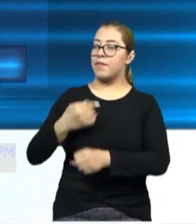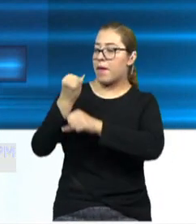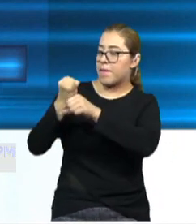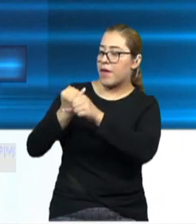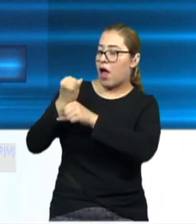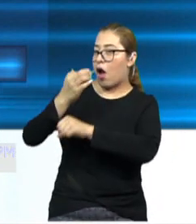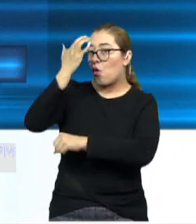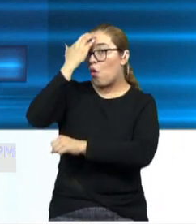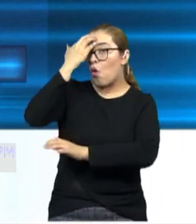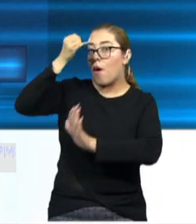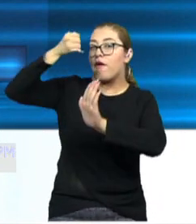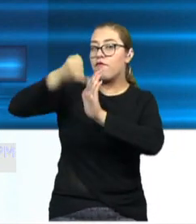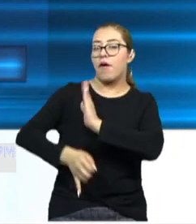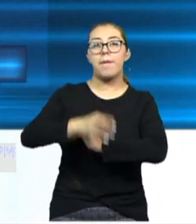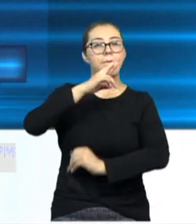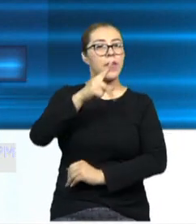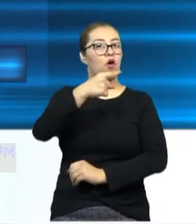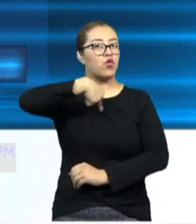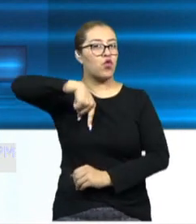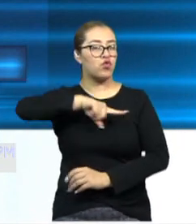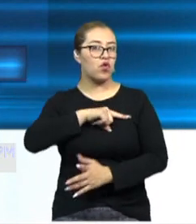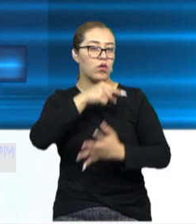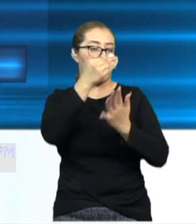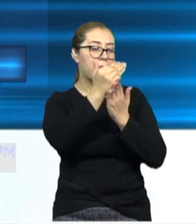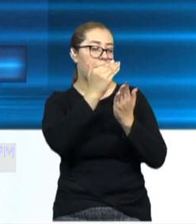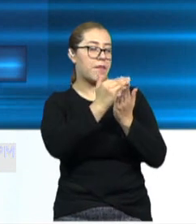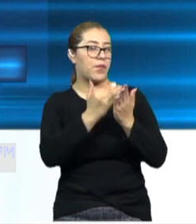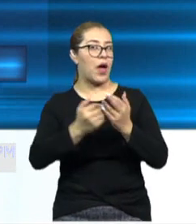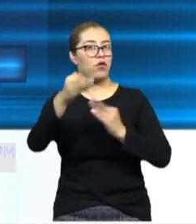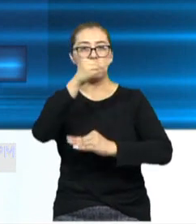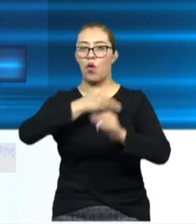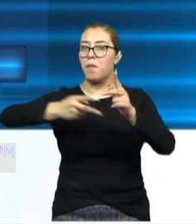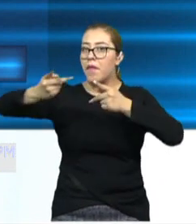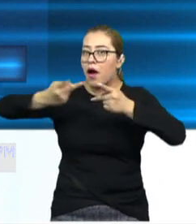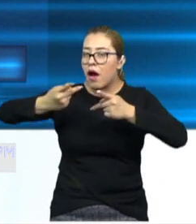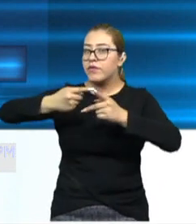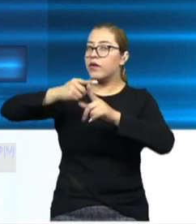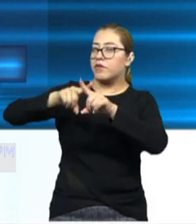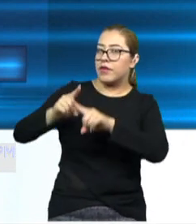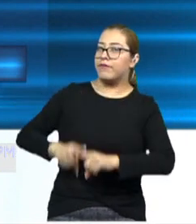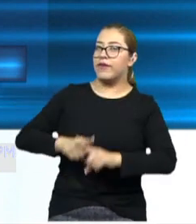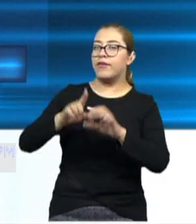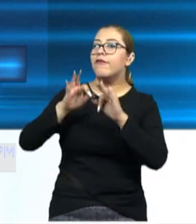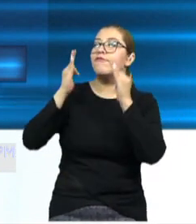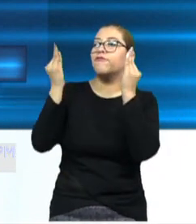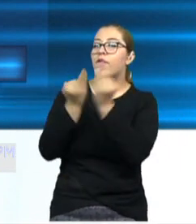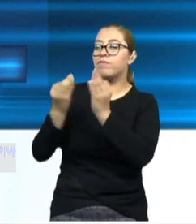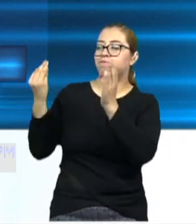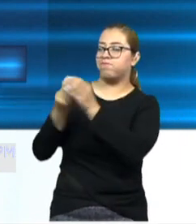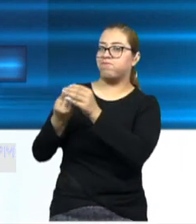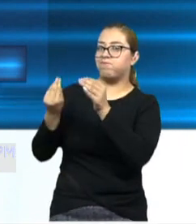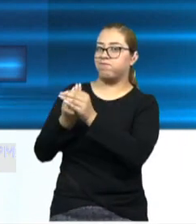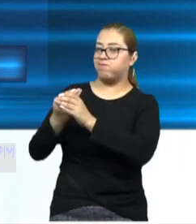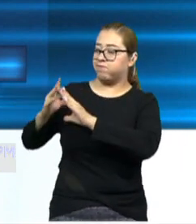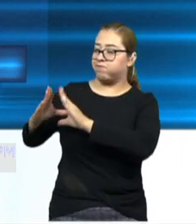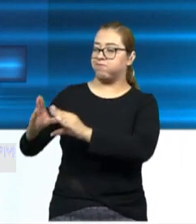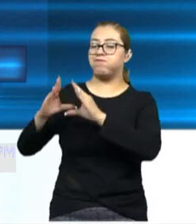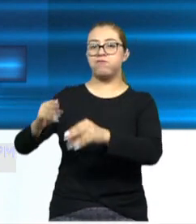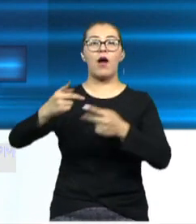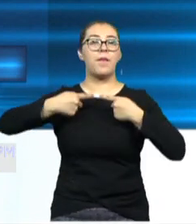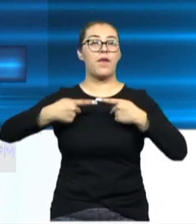saber y tenemos que mejorar nuestras políticas, nuestras prácticas, nuestros lineamientos, capacitar al personal, pero sobre todo,